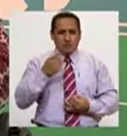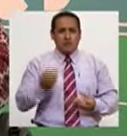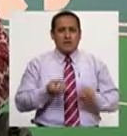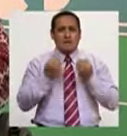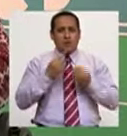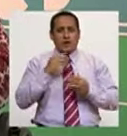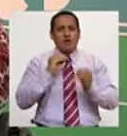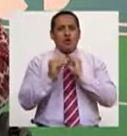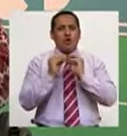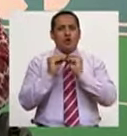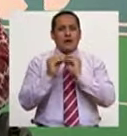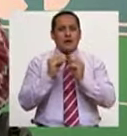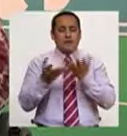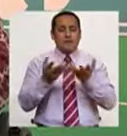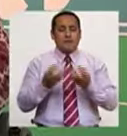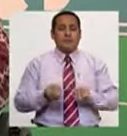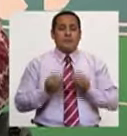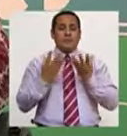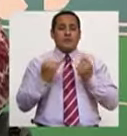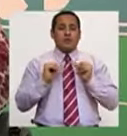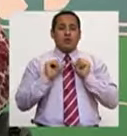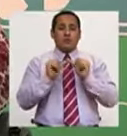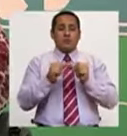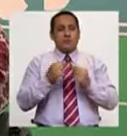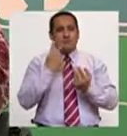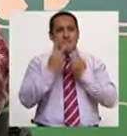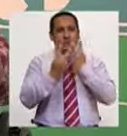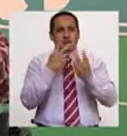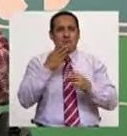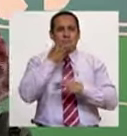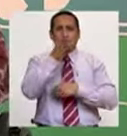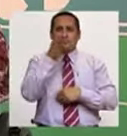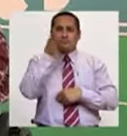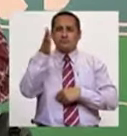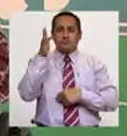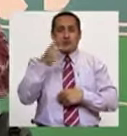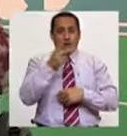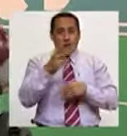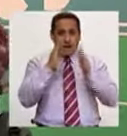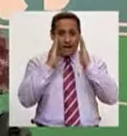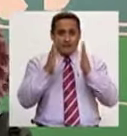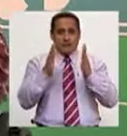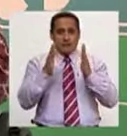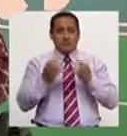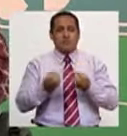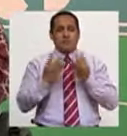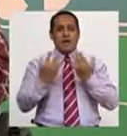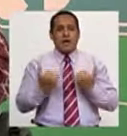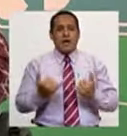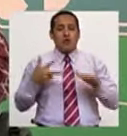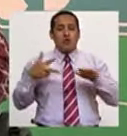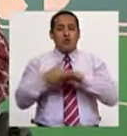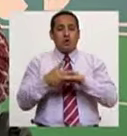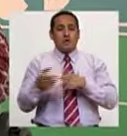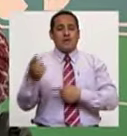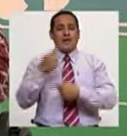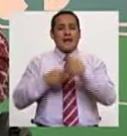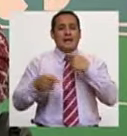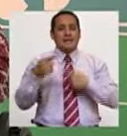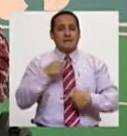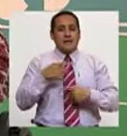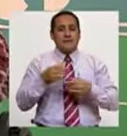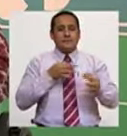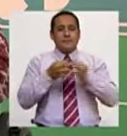porque deben de ser corregidos. Y bueno, seguiremos recorriendo los distritos, así que estén atentos. Vamos a una pausa y al